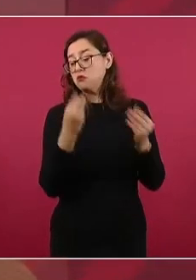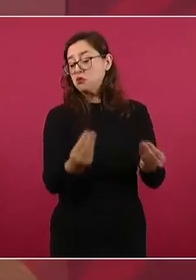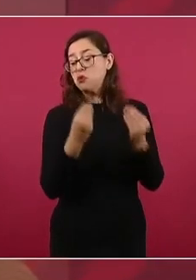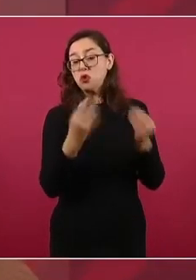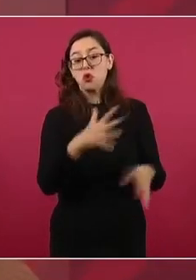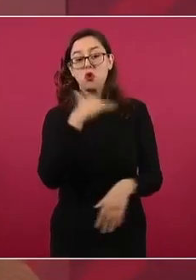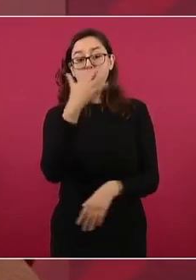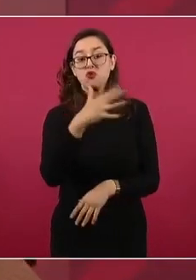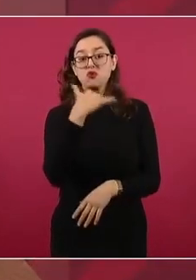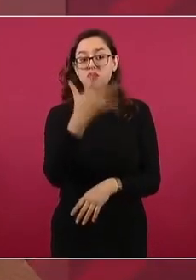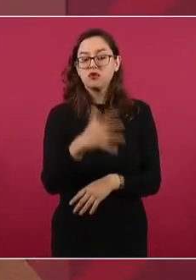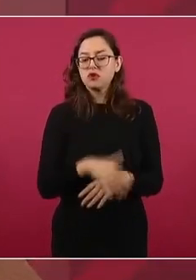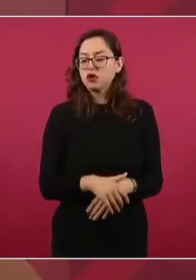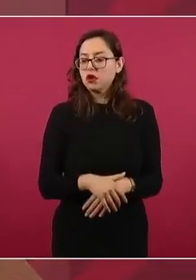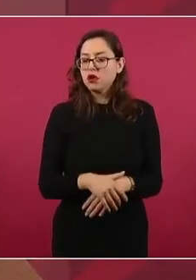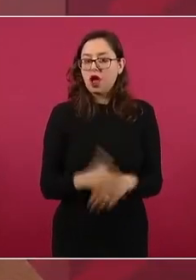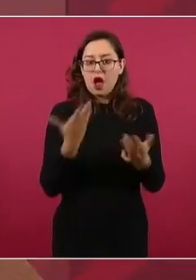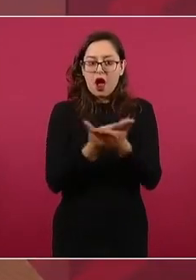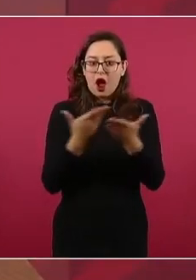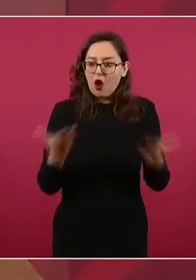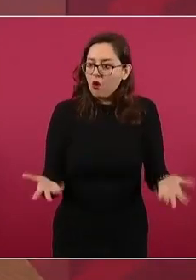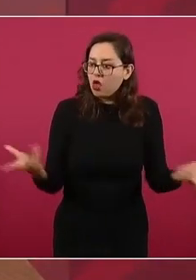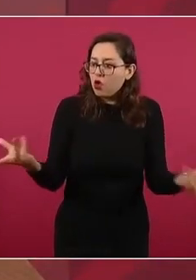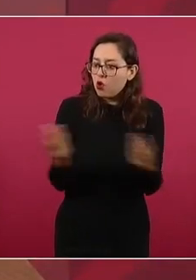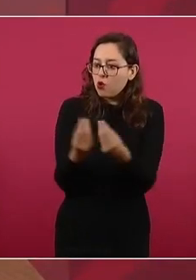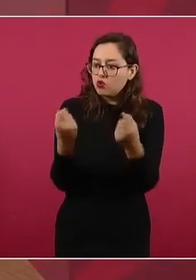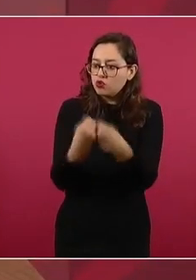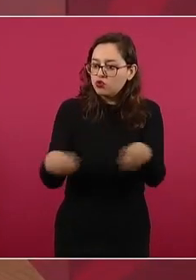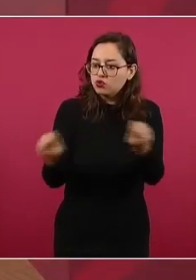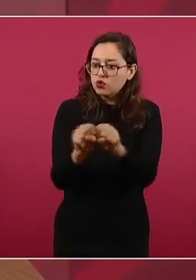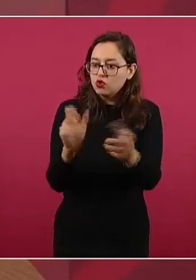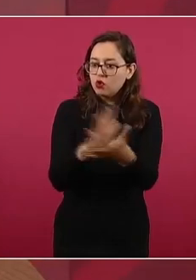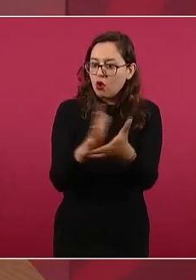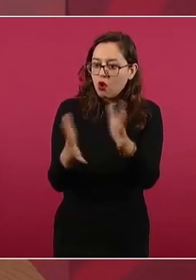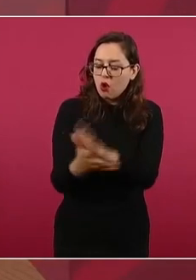¿Ya quedan exonerados todos?